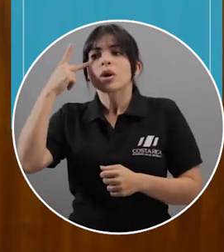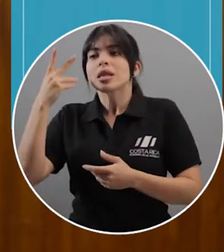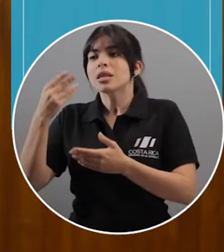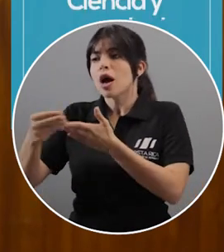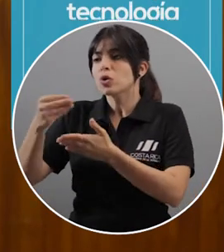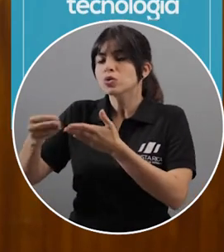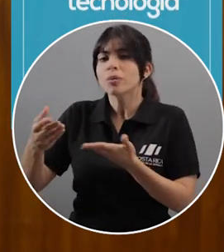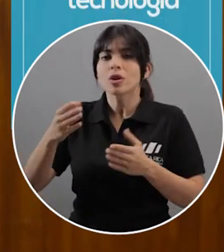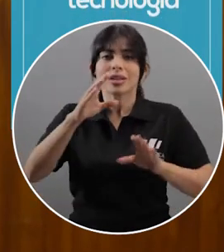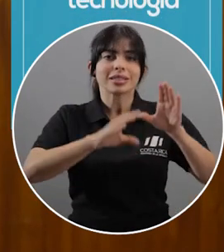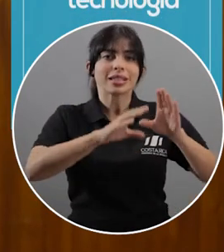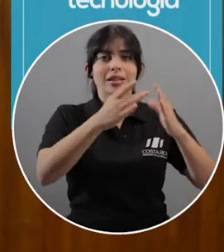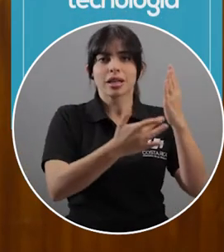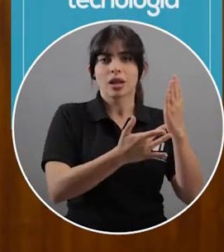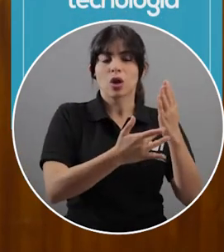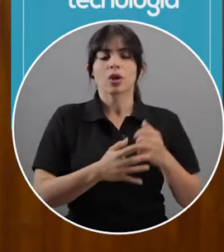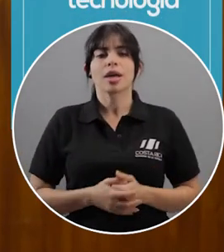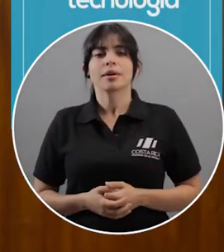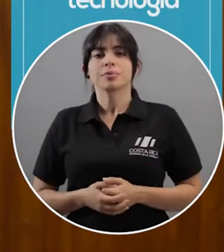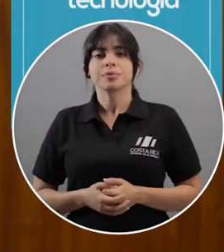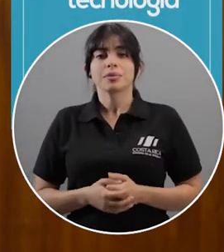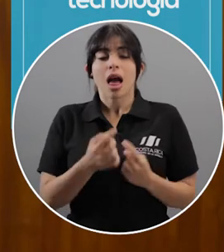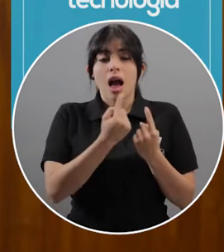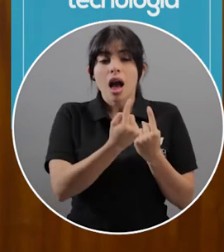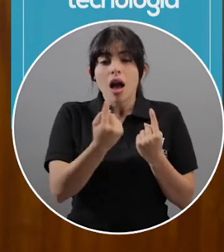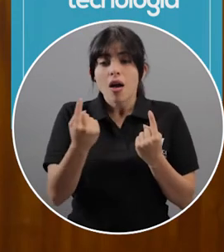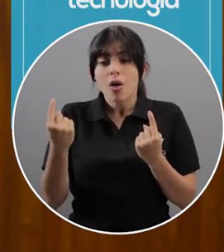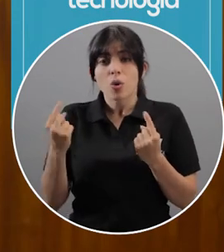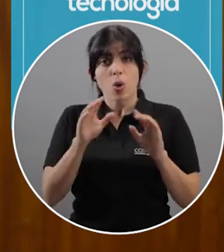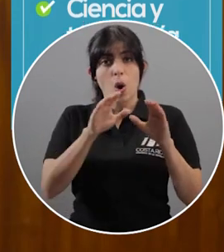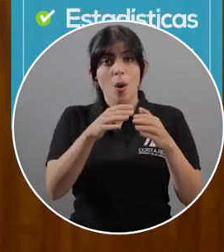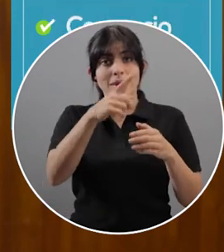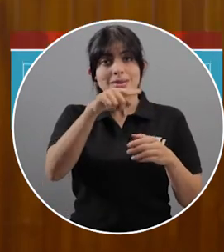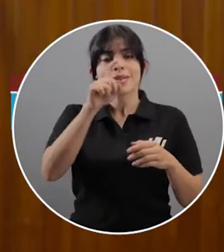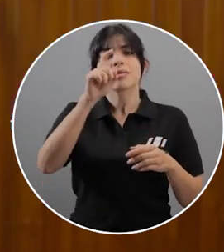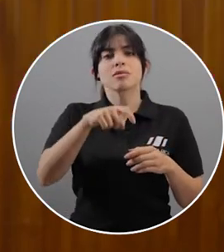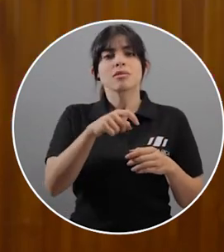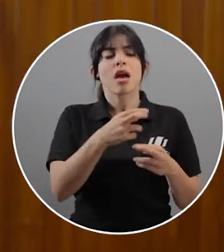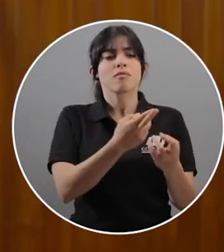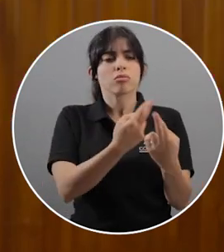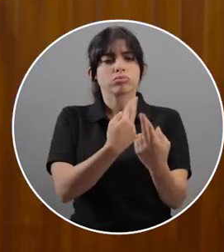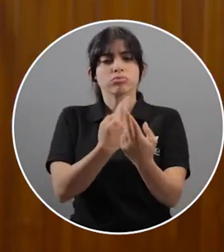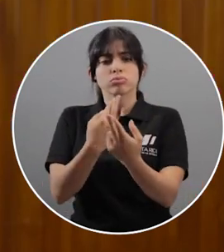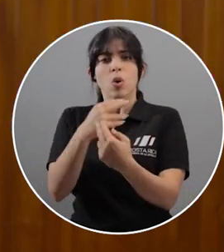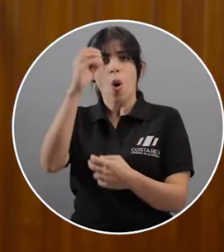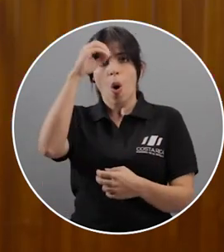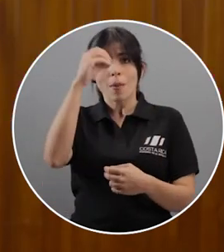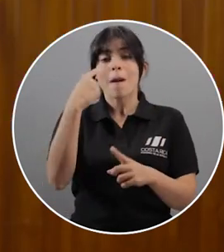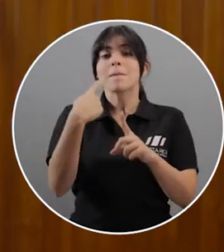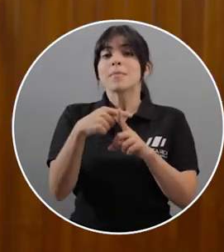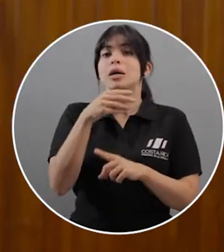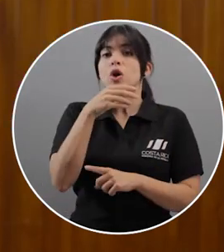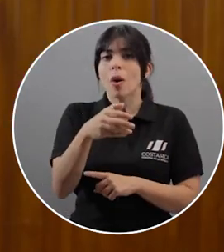políticas del consumidor y ciencia y tecnología. Cada uno de estos comités deberá emitir una opinión y